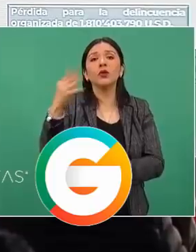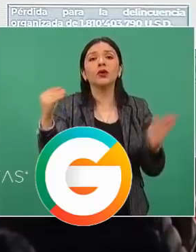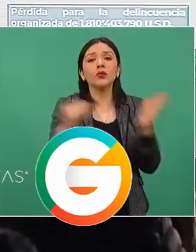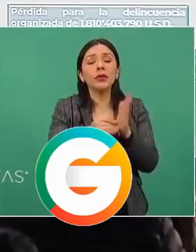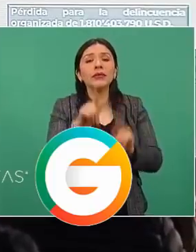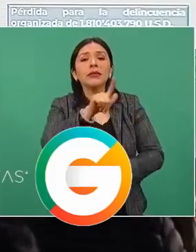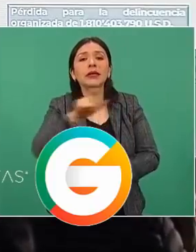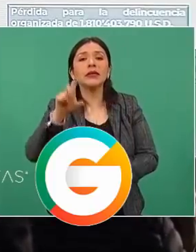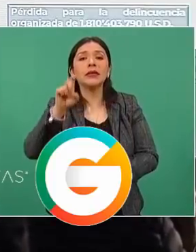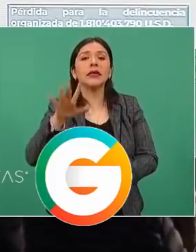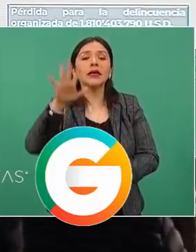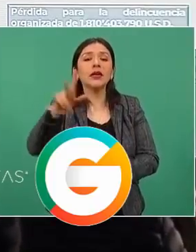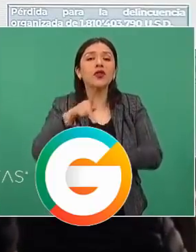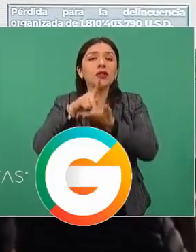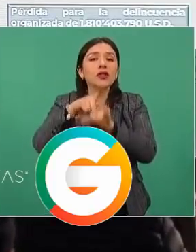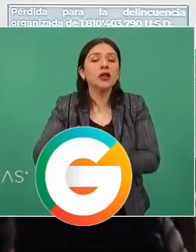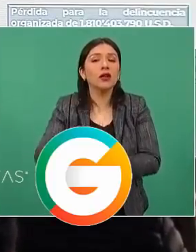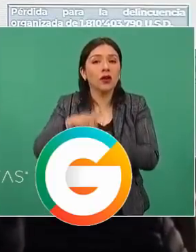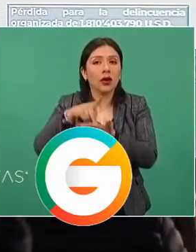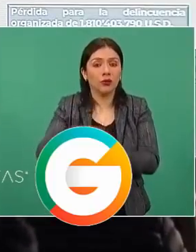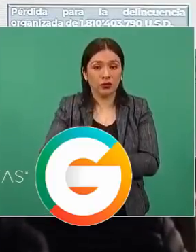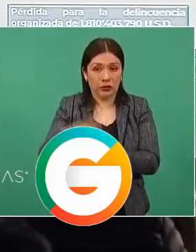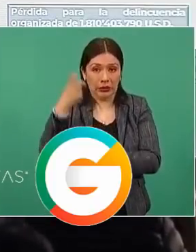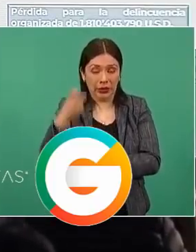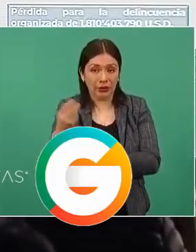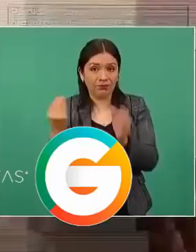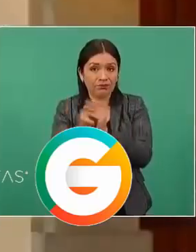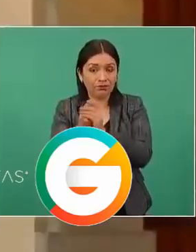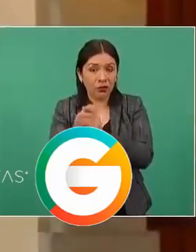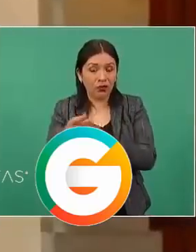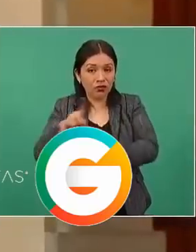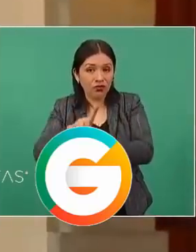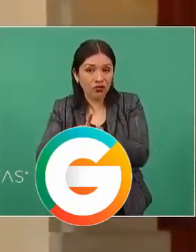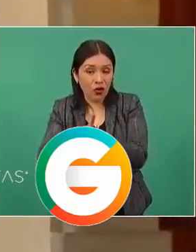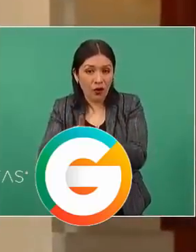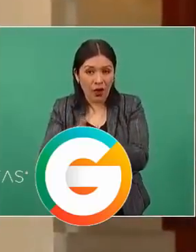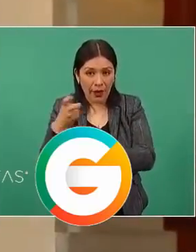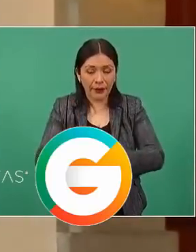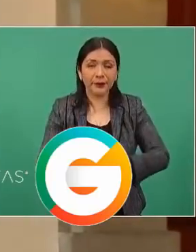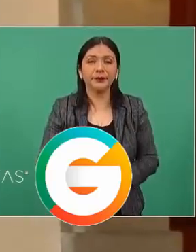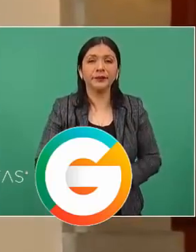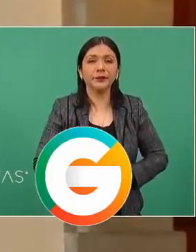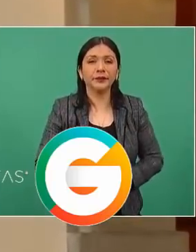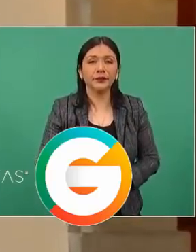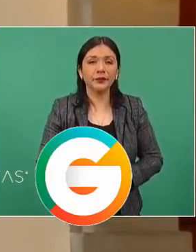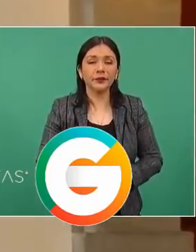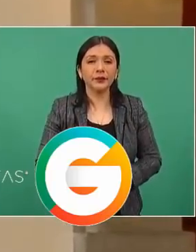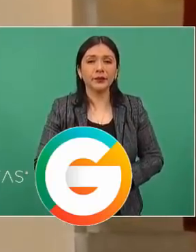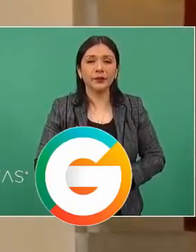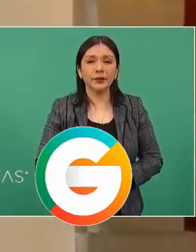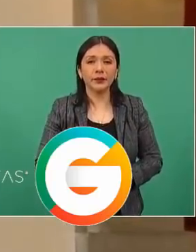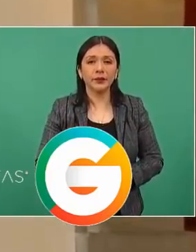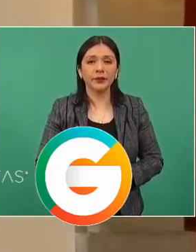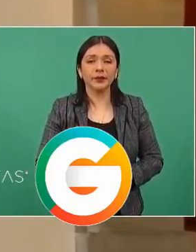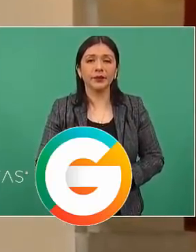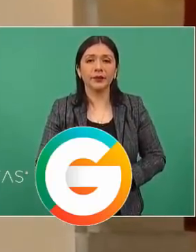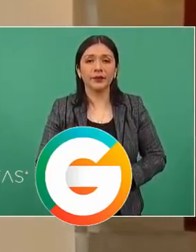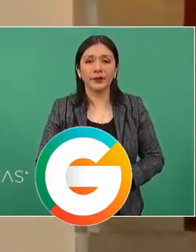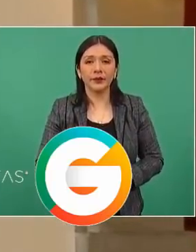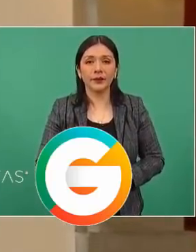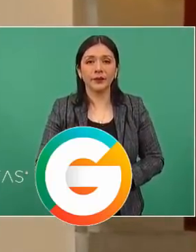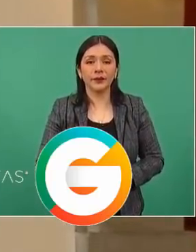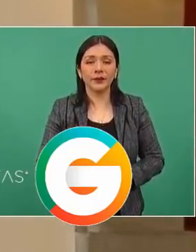735 kilogramos de esta droga. Adelante, por favor.